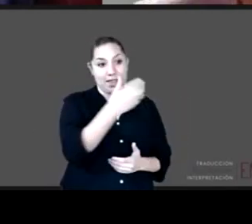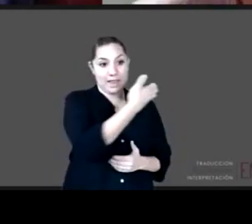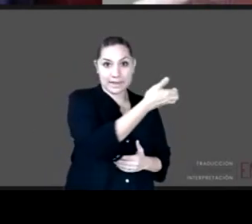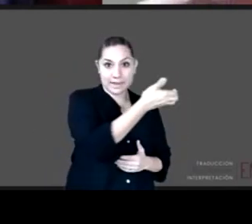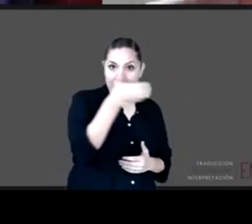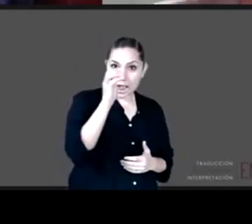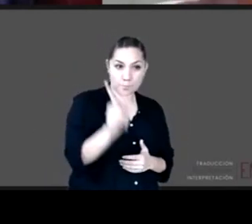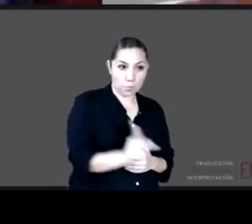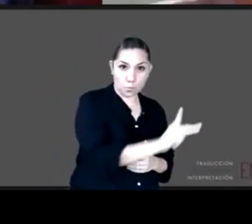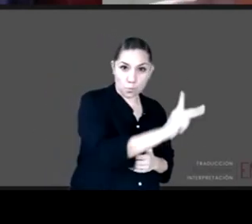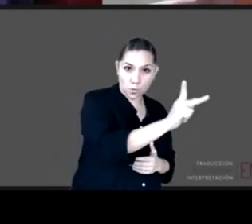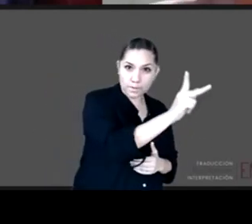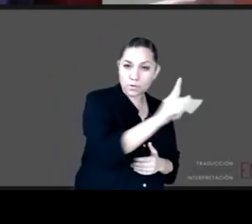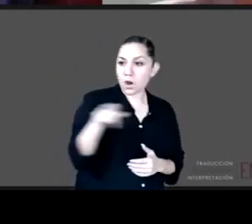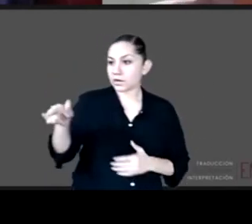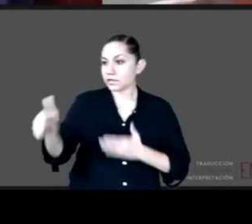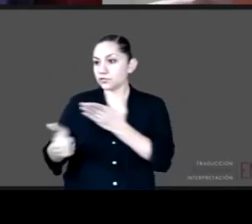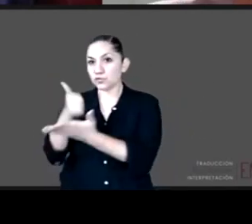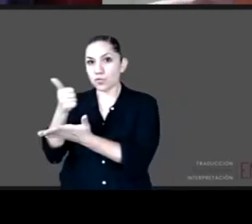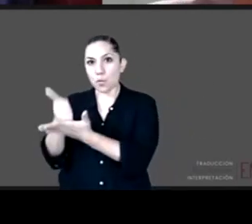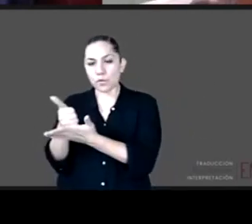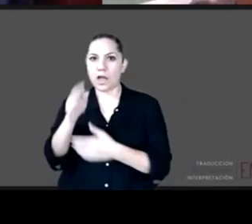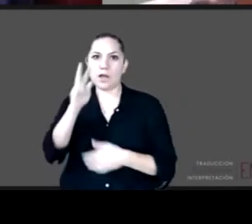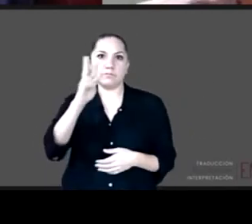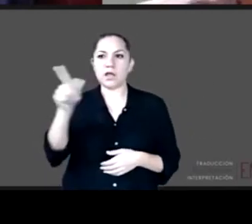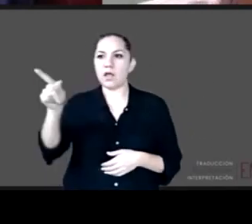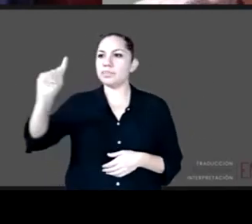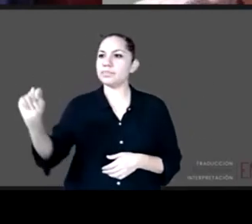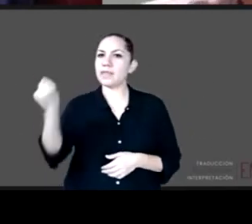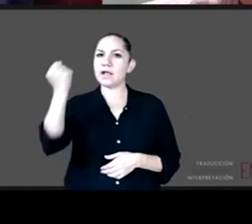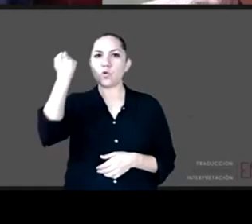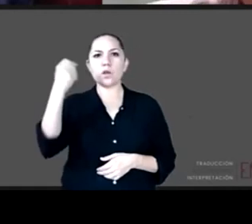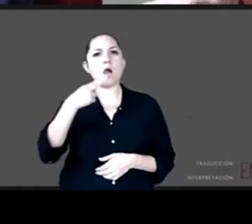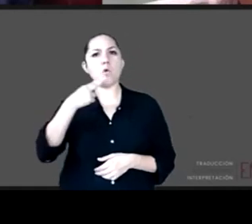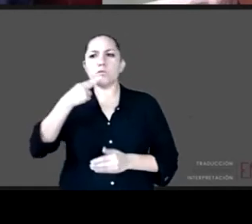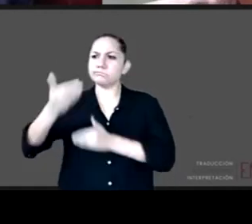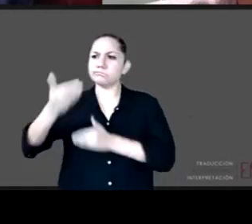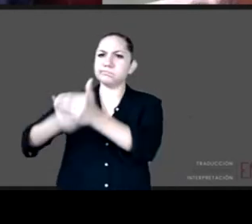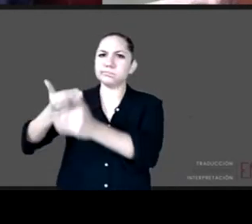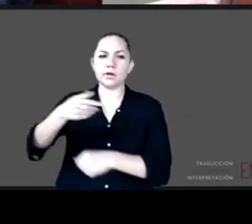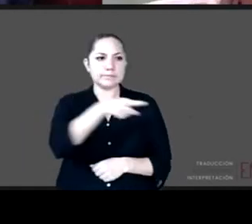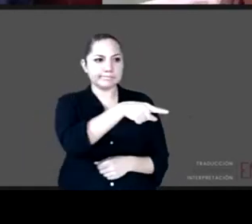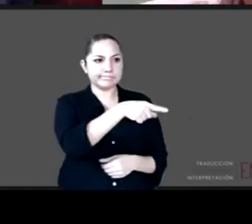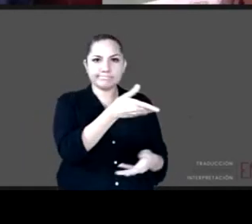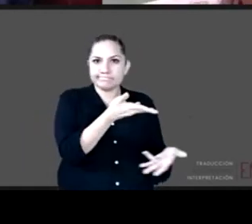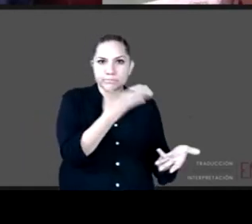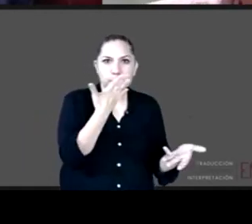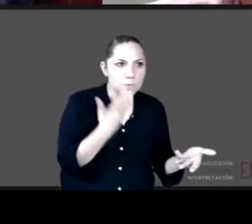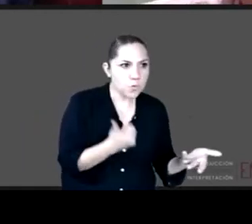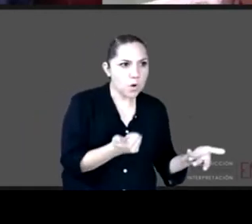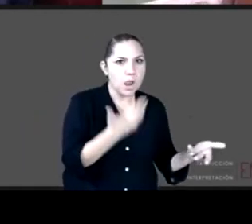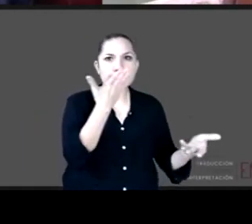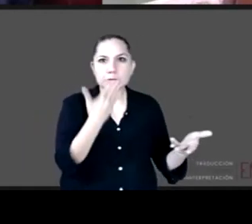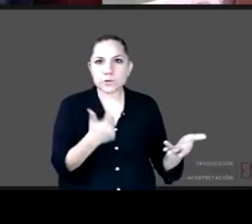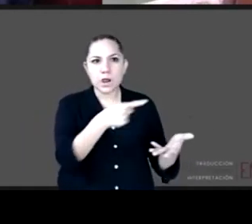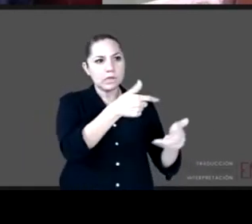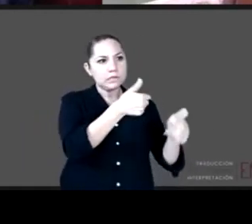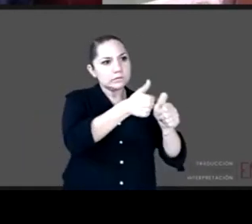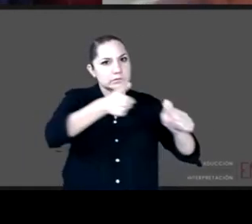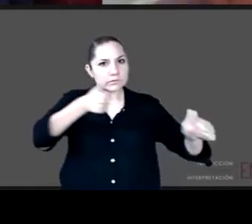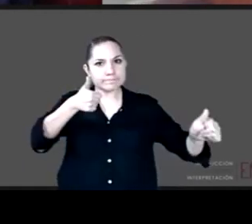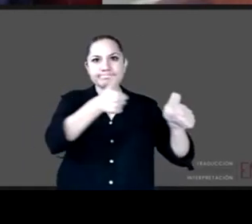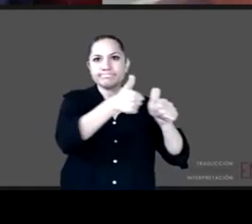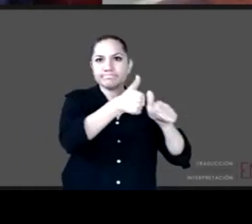internet o por el uso de la computadora me parece que si son muchos actores que van más allá de un tema de los